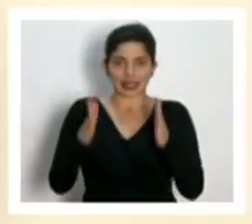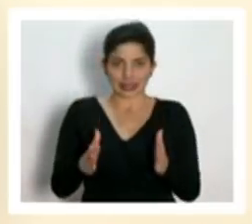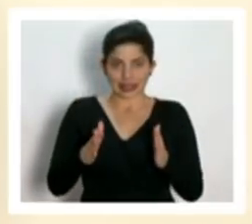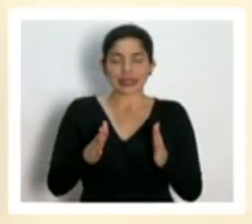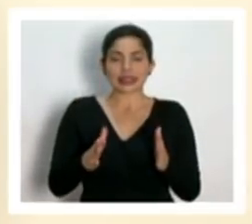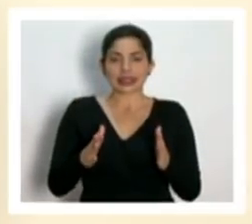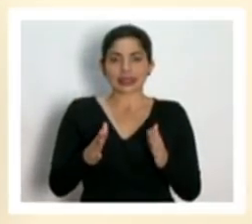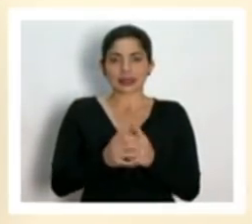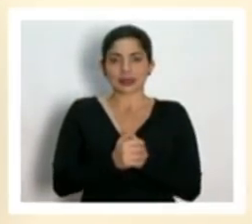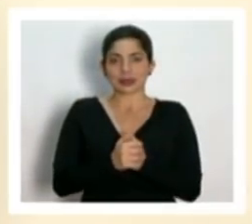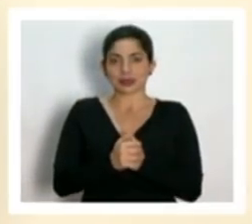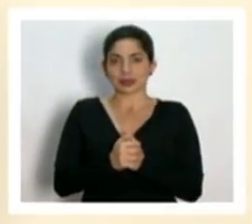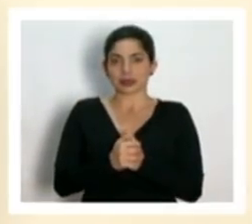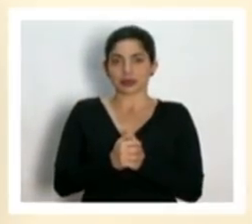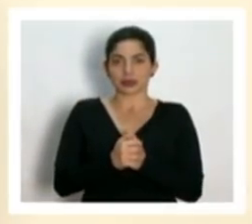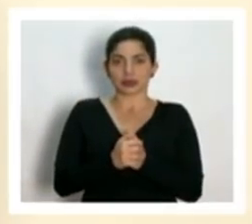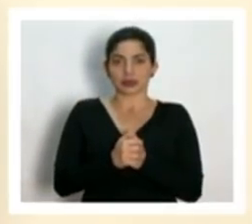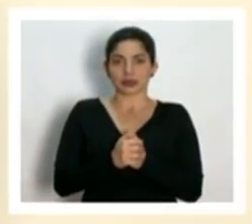que